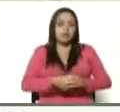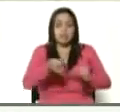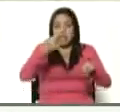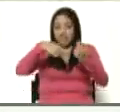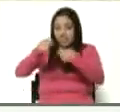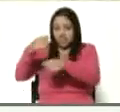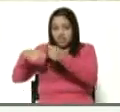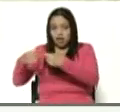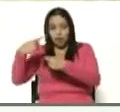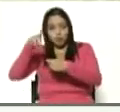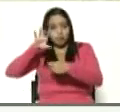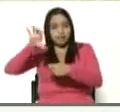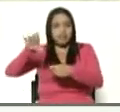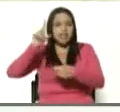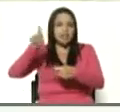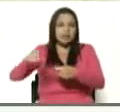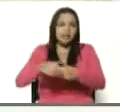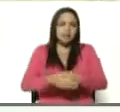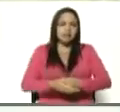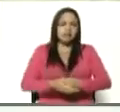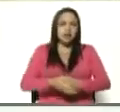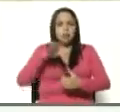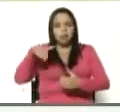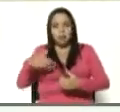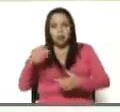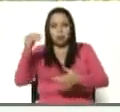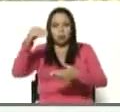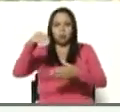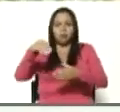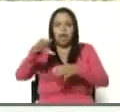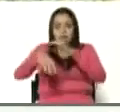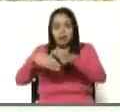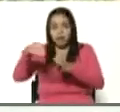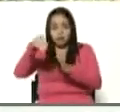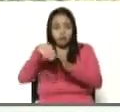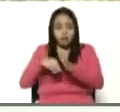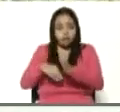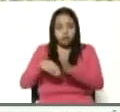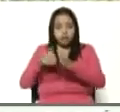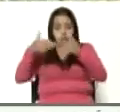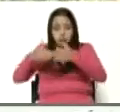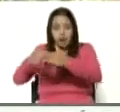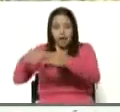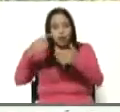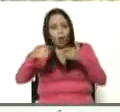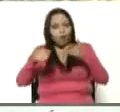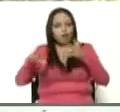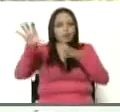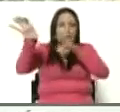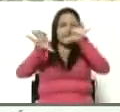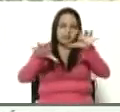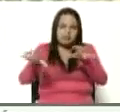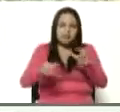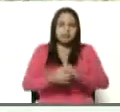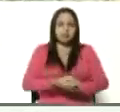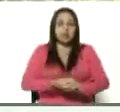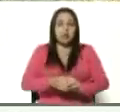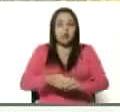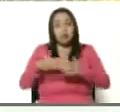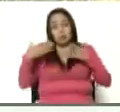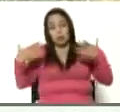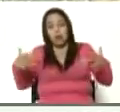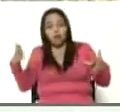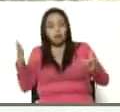También se han logrado sacar varios barcos y a distintos países. Creo que también es un gran logro y ojalá